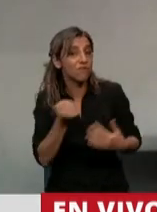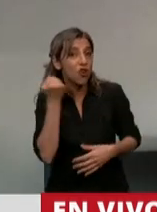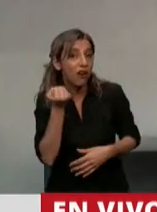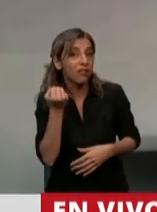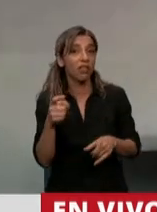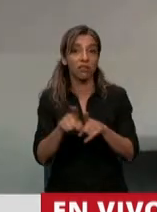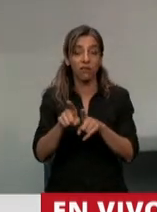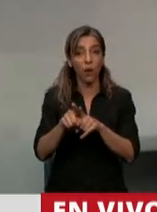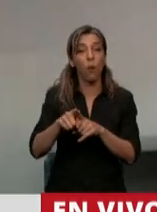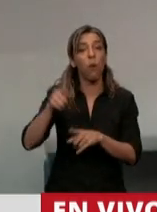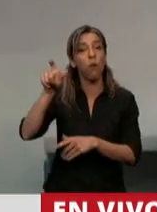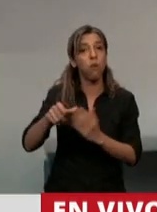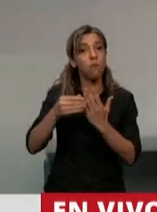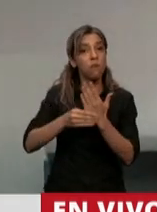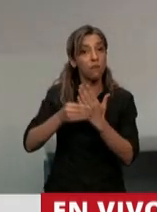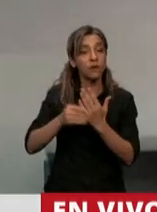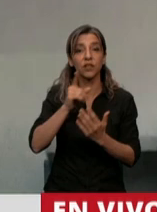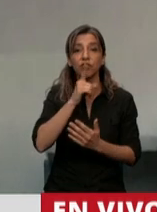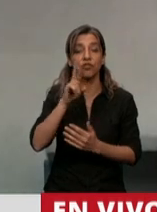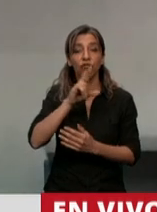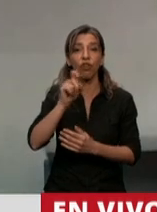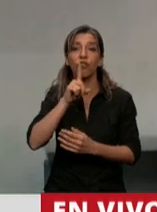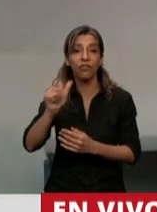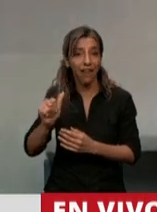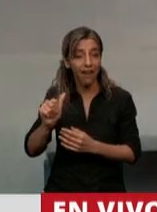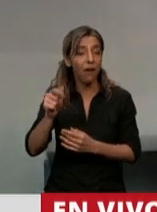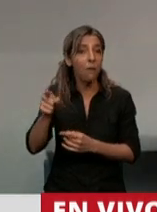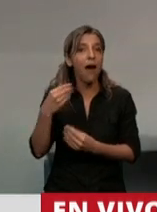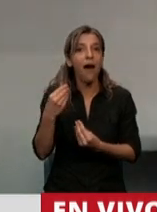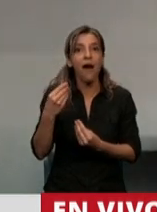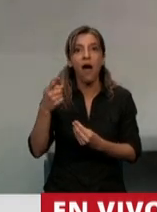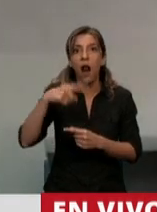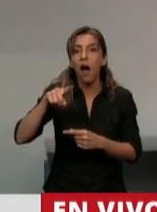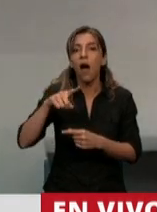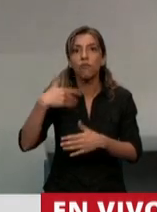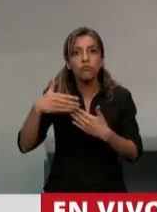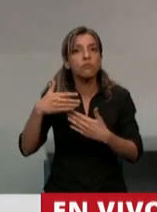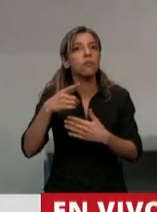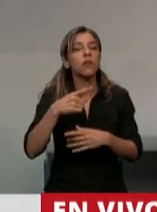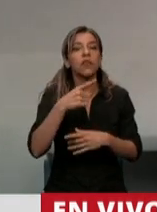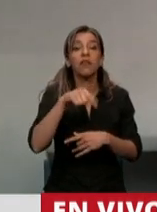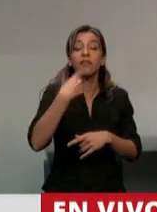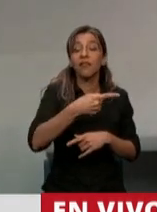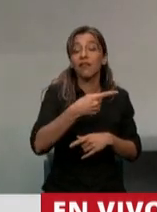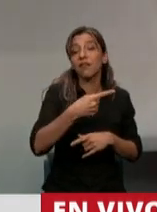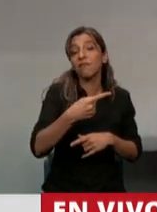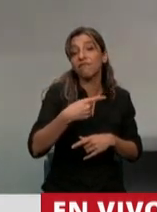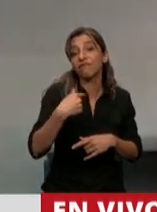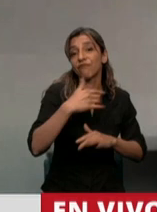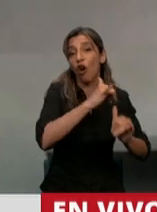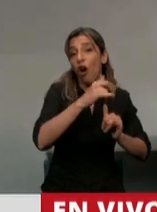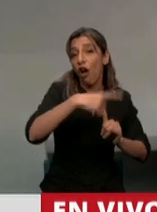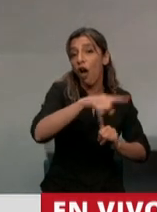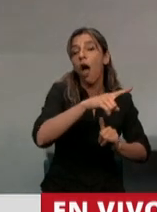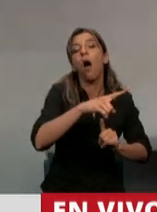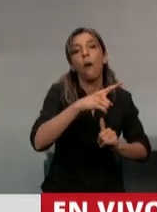Ministro Trota, para que las nuevas generaciones tomen la conciencia que tal vez nosotros no tuvimos suficientemente